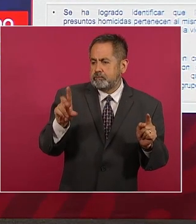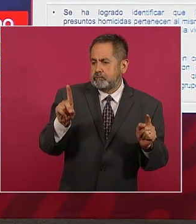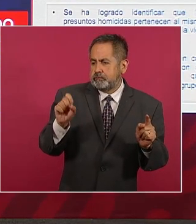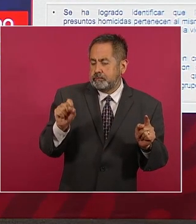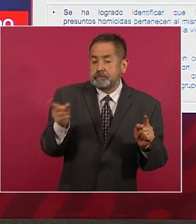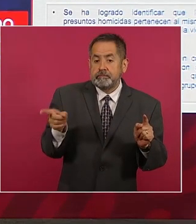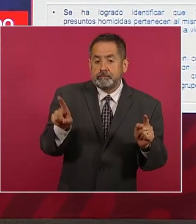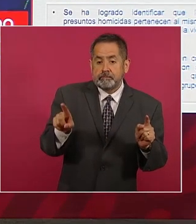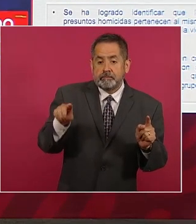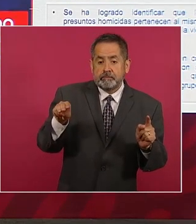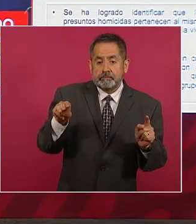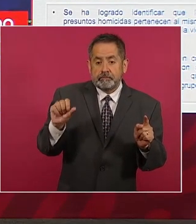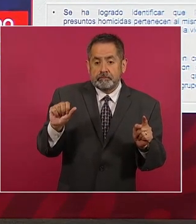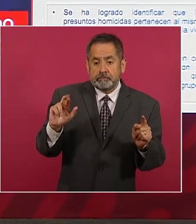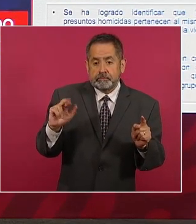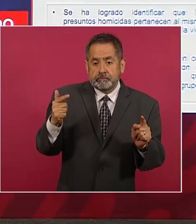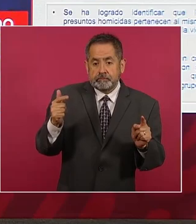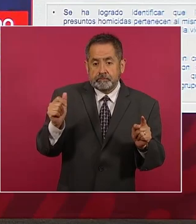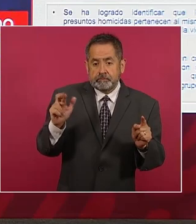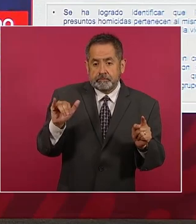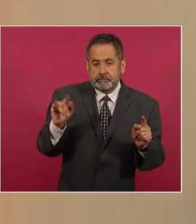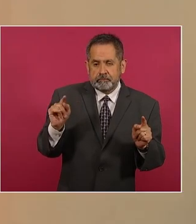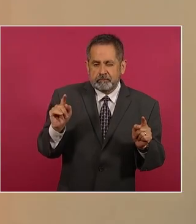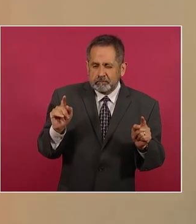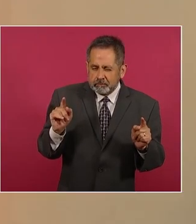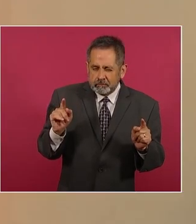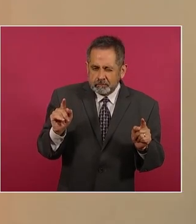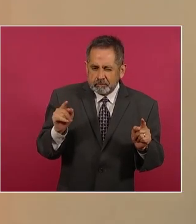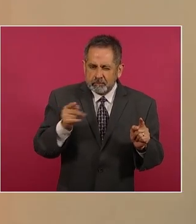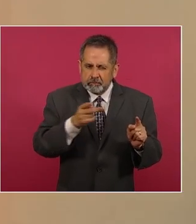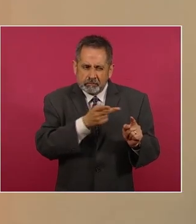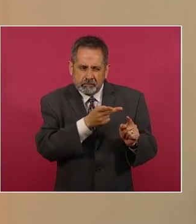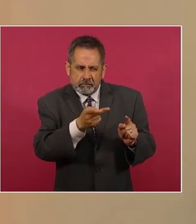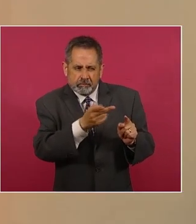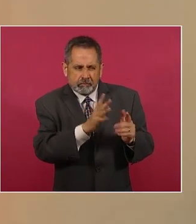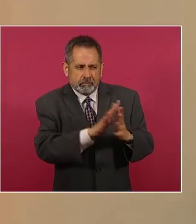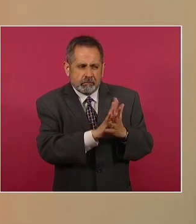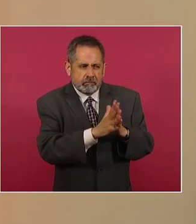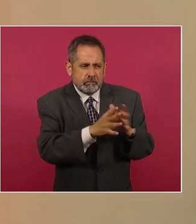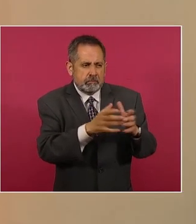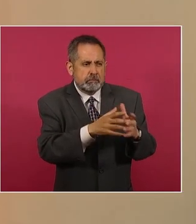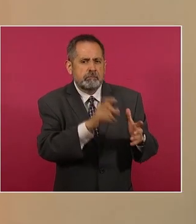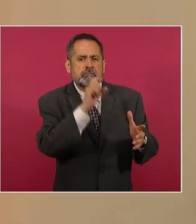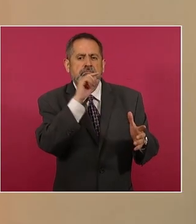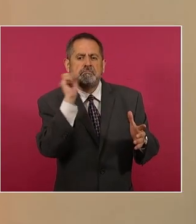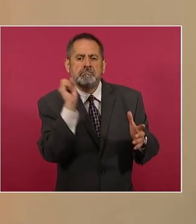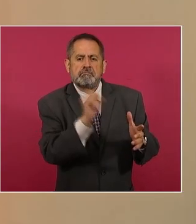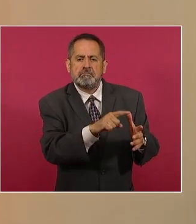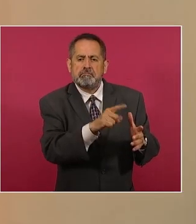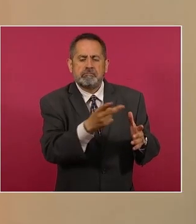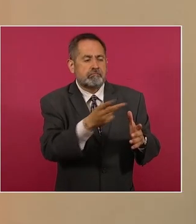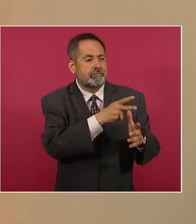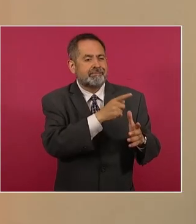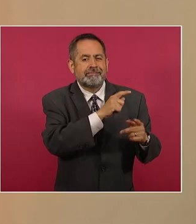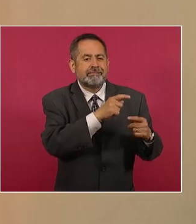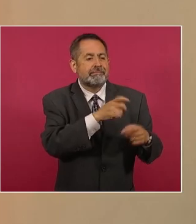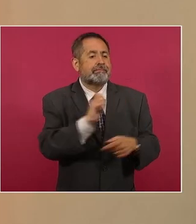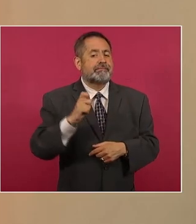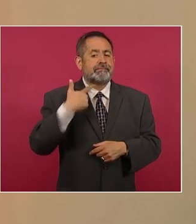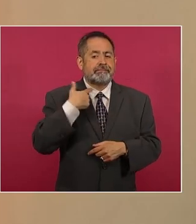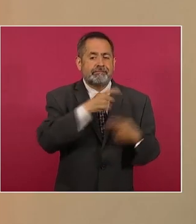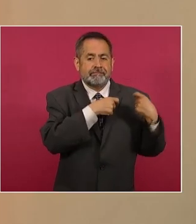Martínez con un mismo grupo criminal, que es un remanente del grupo de los Arellano Félix,